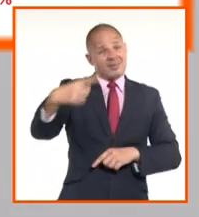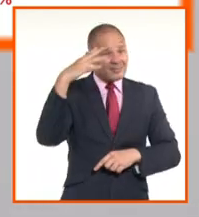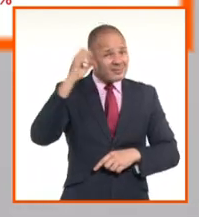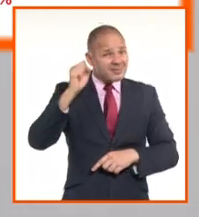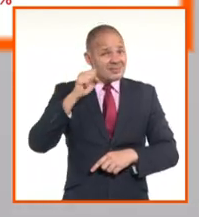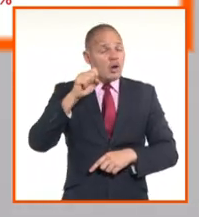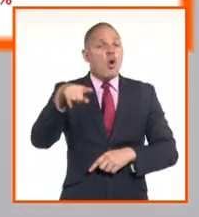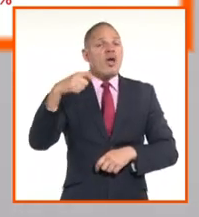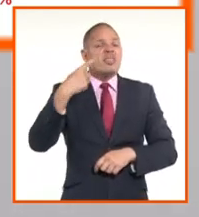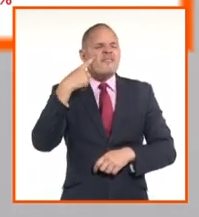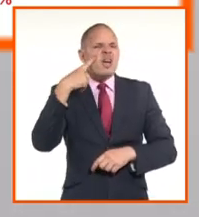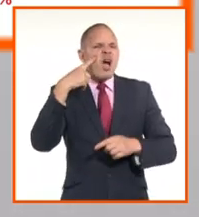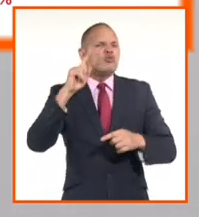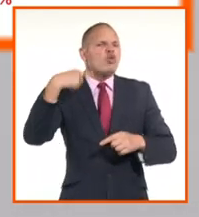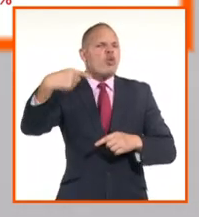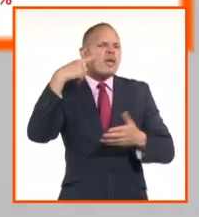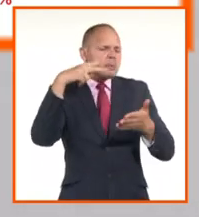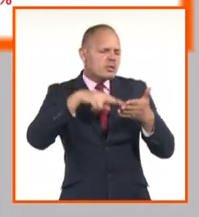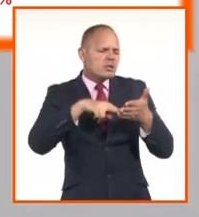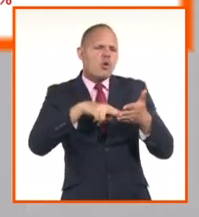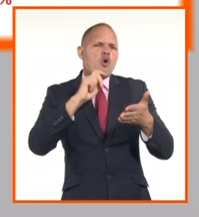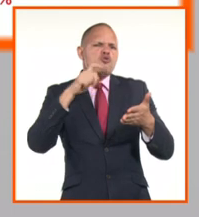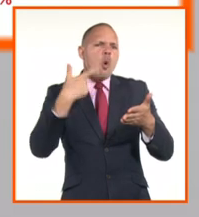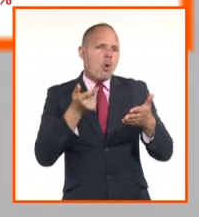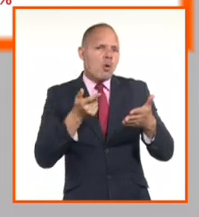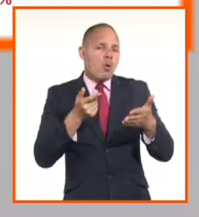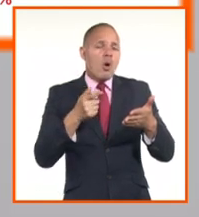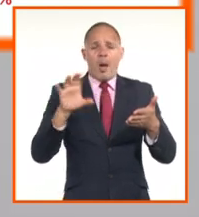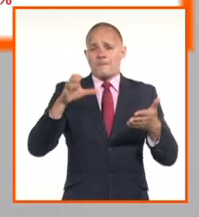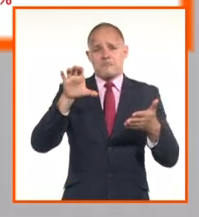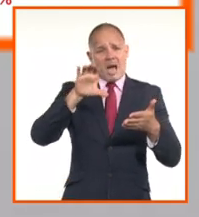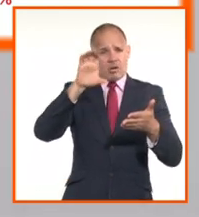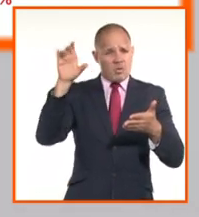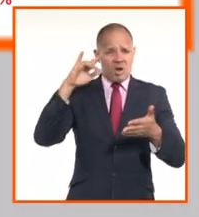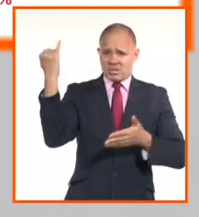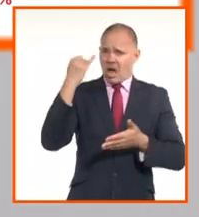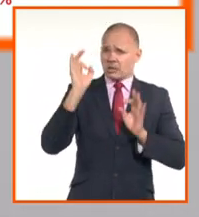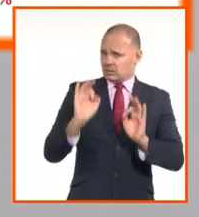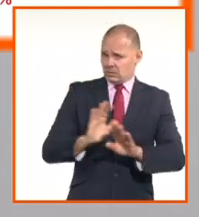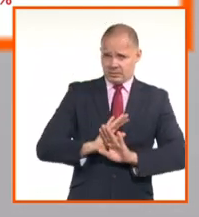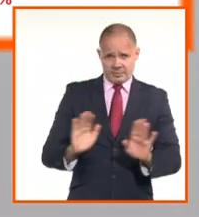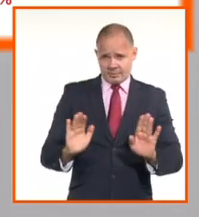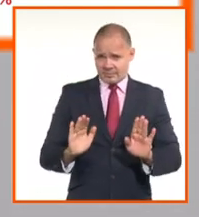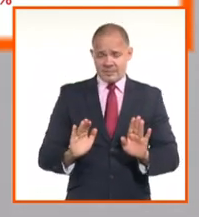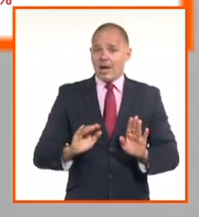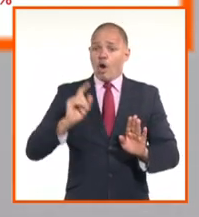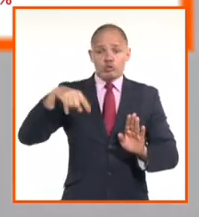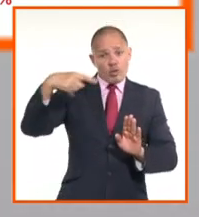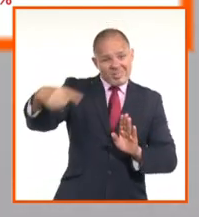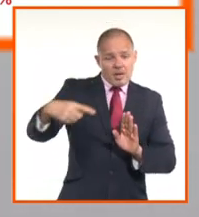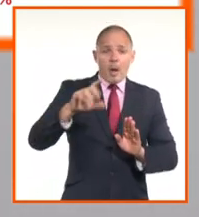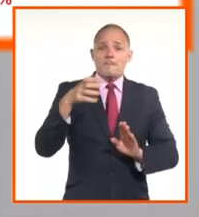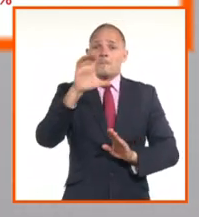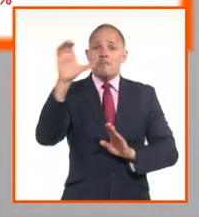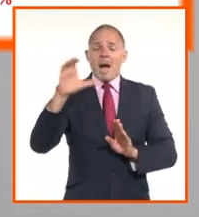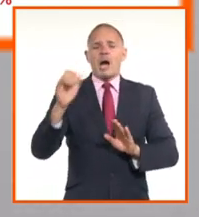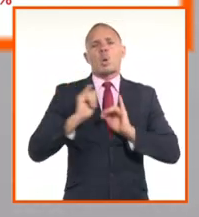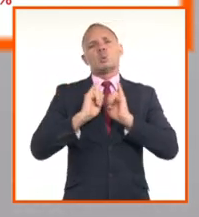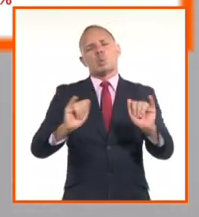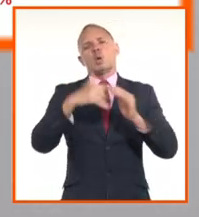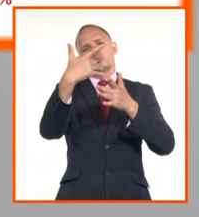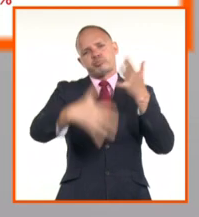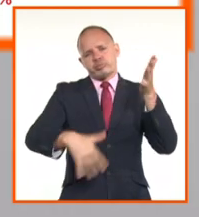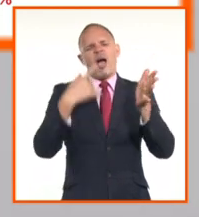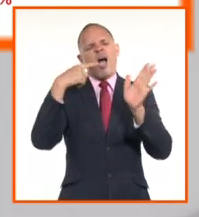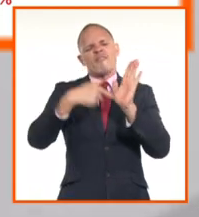hoy. Es decir, todos los días los bancos publican esa tasa de cambio, que por supuesto se mueve en dependencia de cómo está funcionando